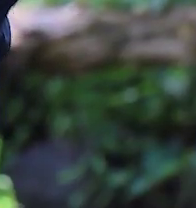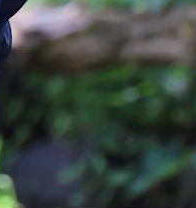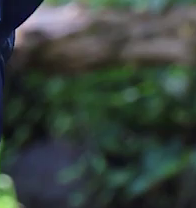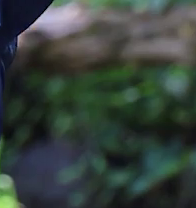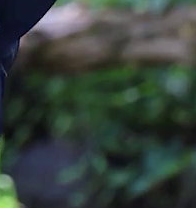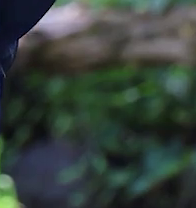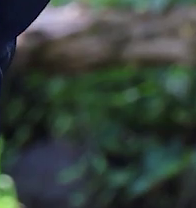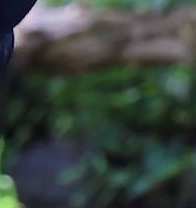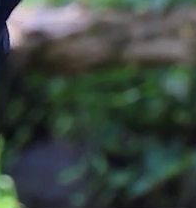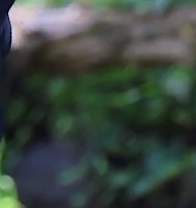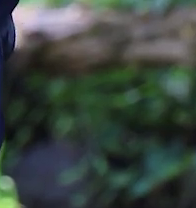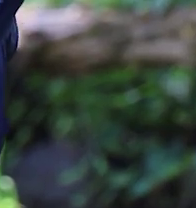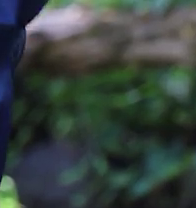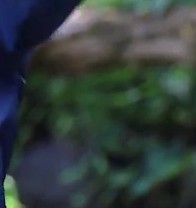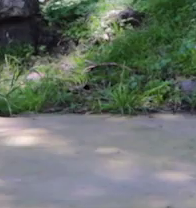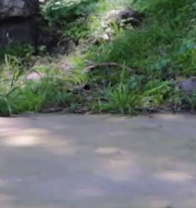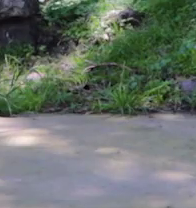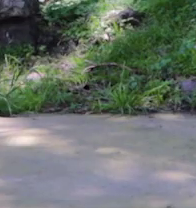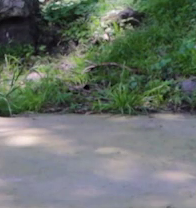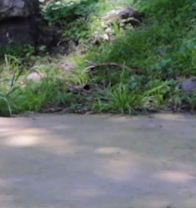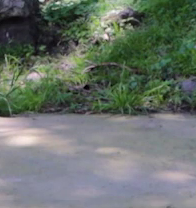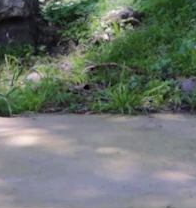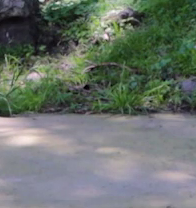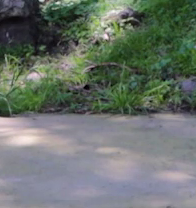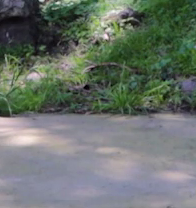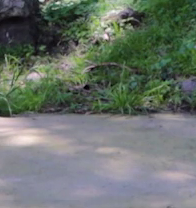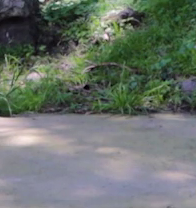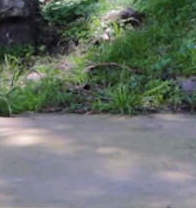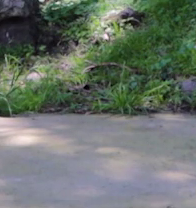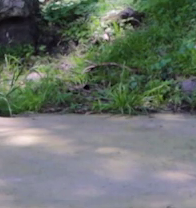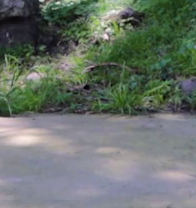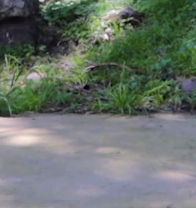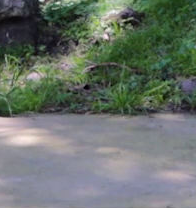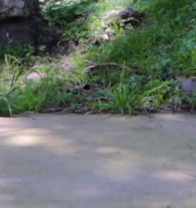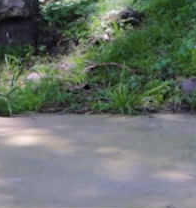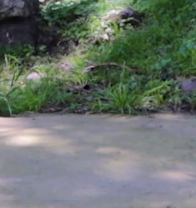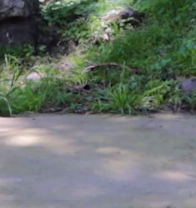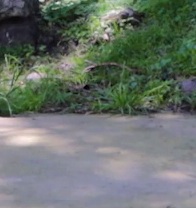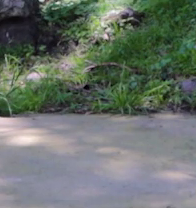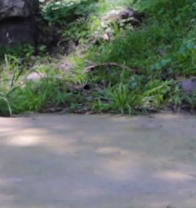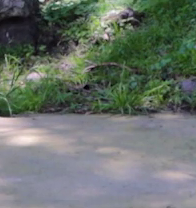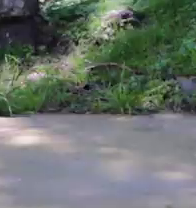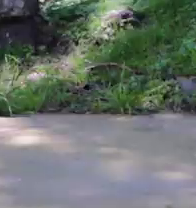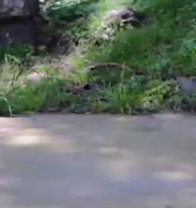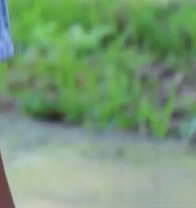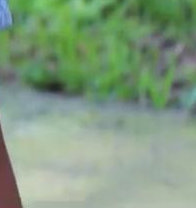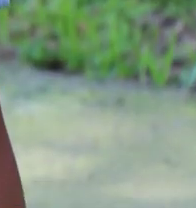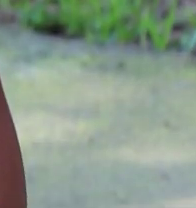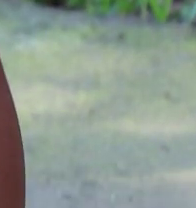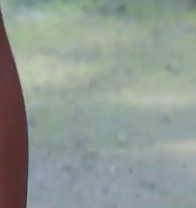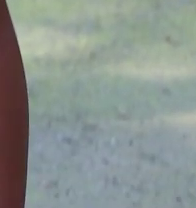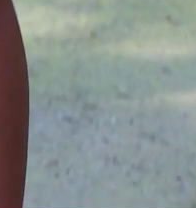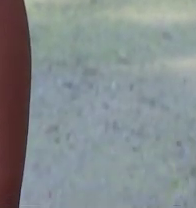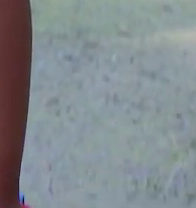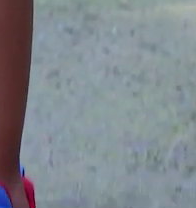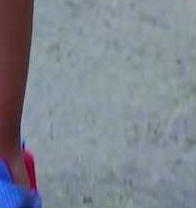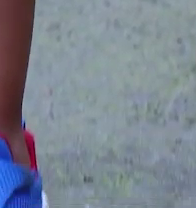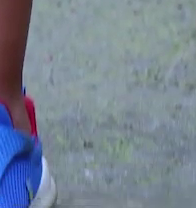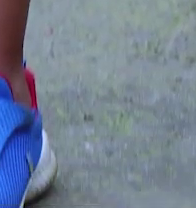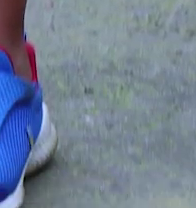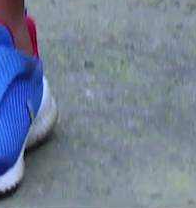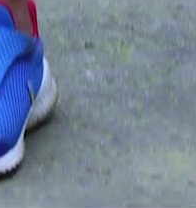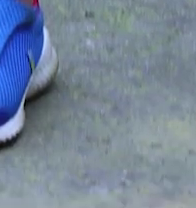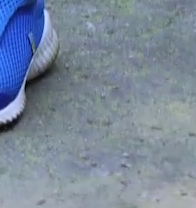muy bien. Claro que sí. Bien, descansamos, Jair. Bajamos los brazos,